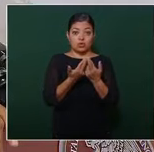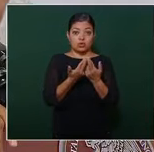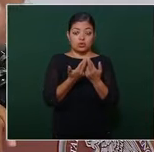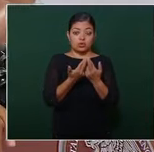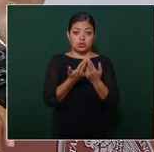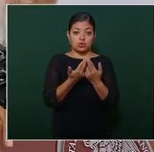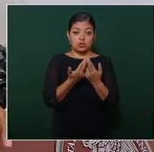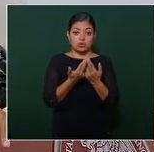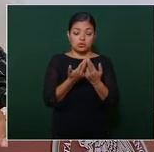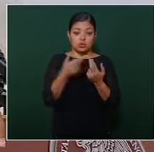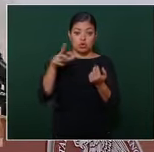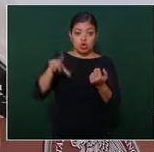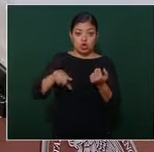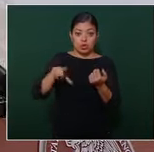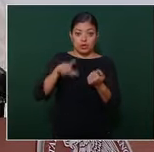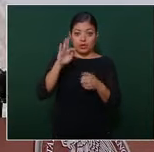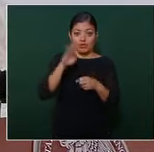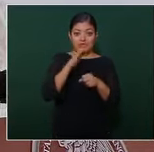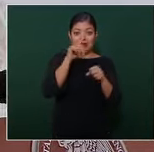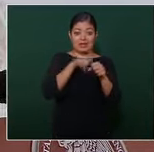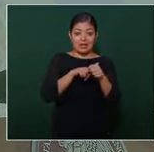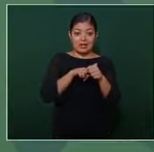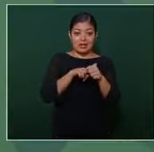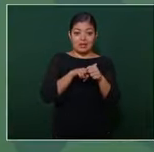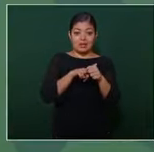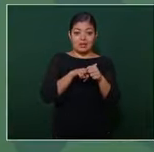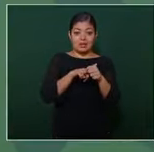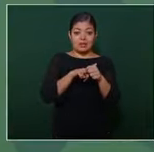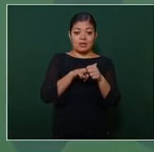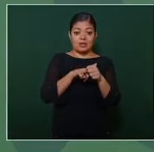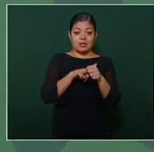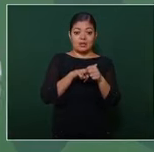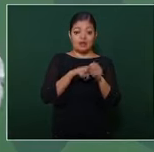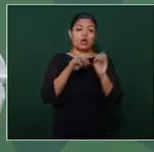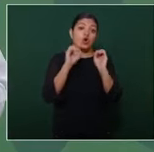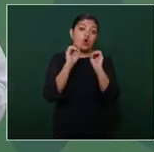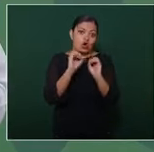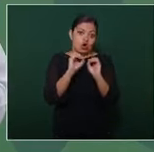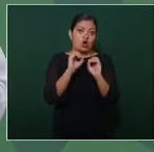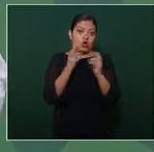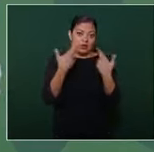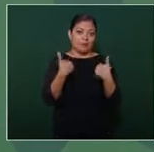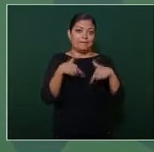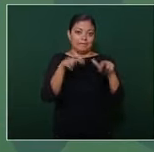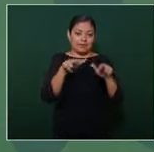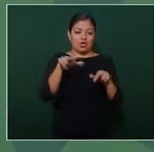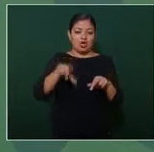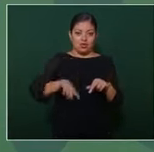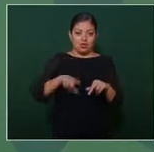el gobierno federal o representantes del gobierno federal